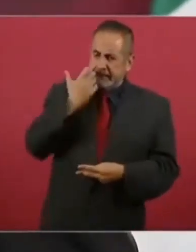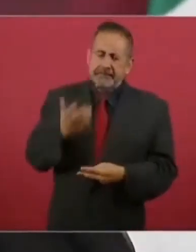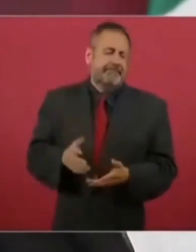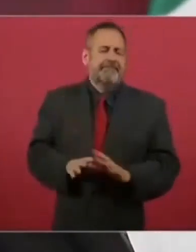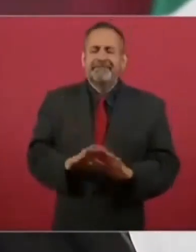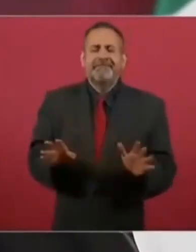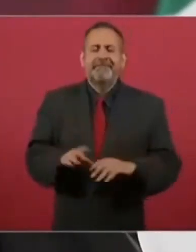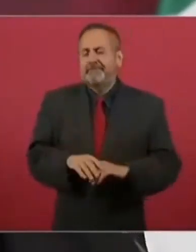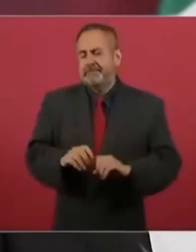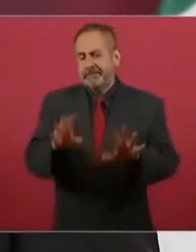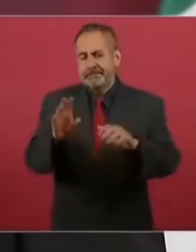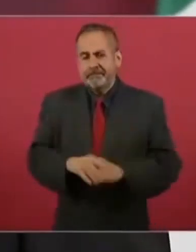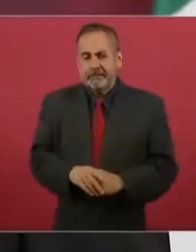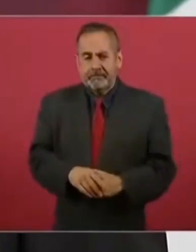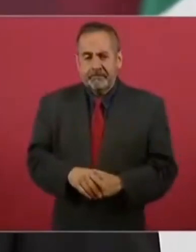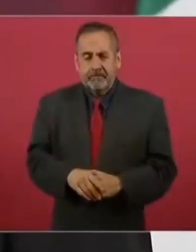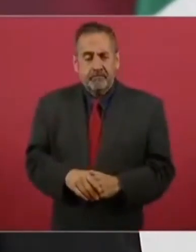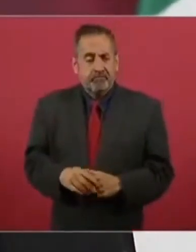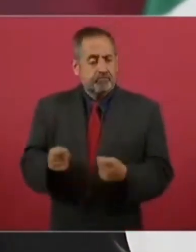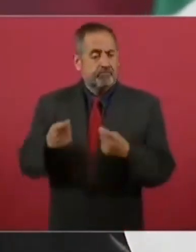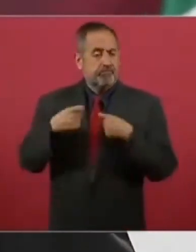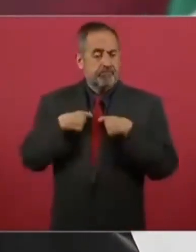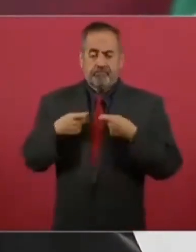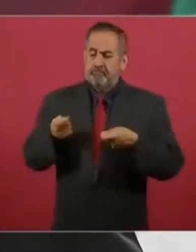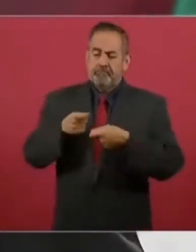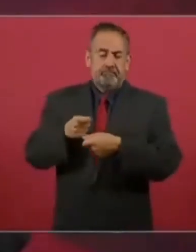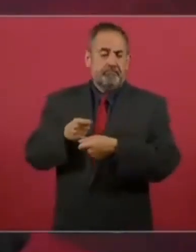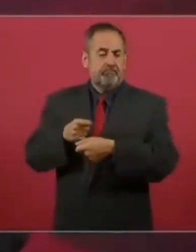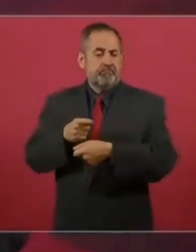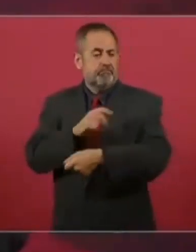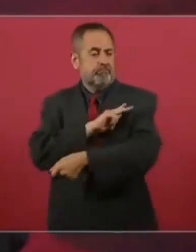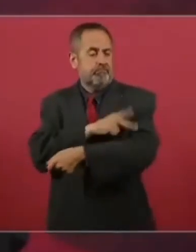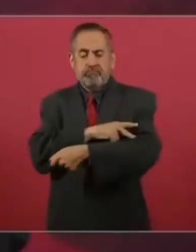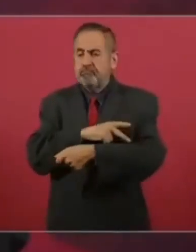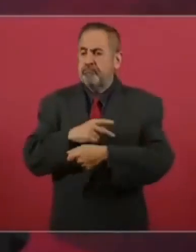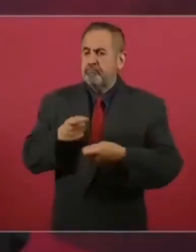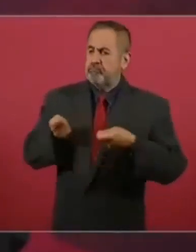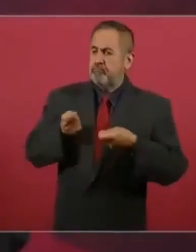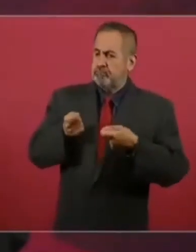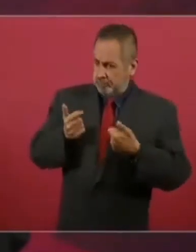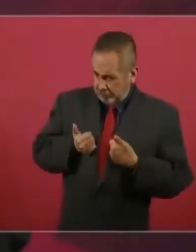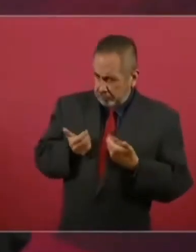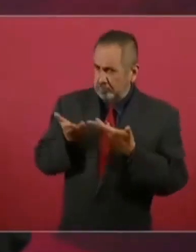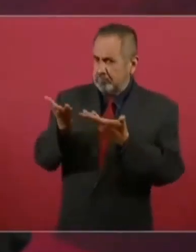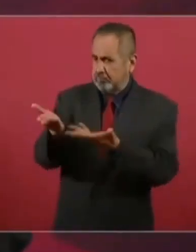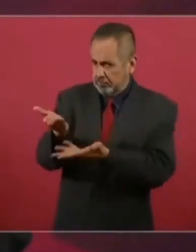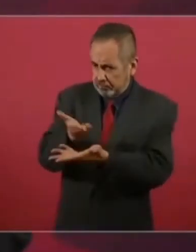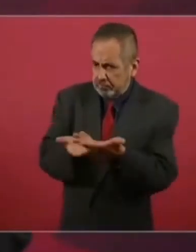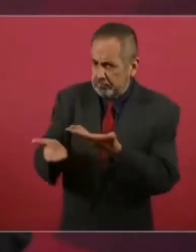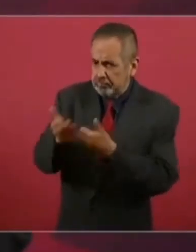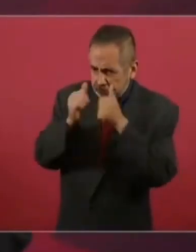Y el poder solo tiene sentido y se convierte en virtud cuando se pone al servicio de los demás.